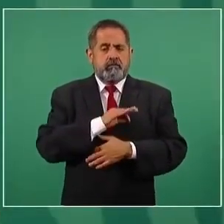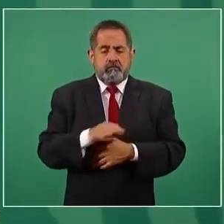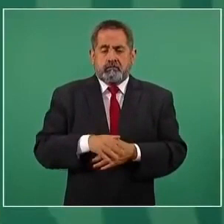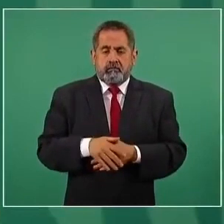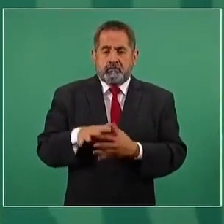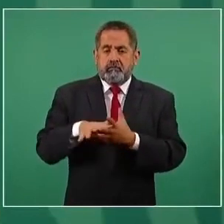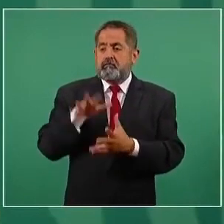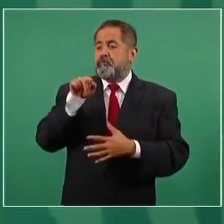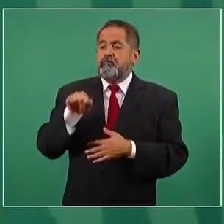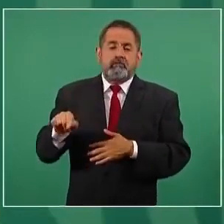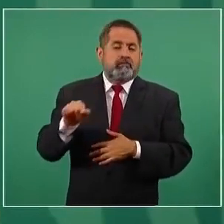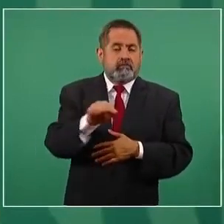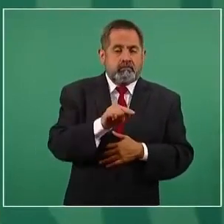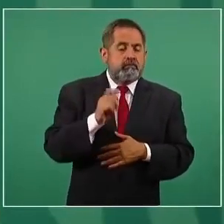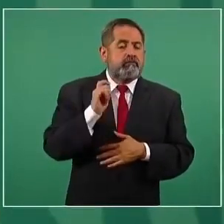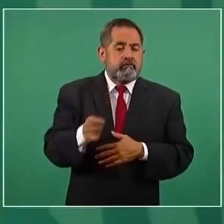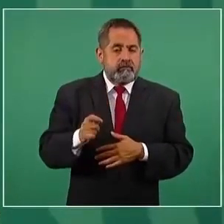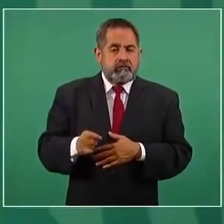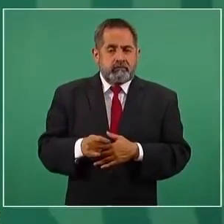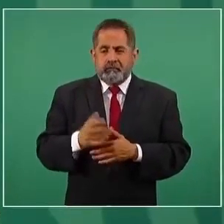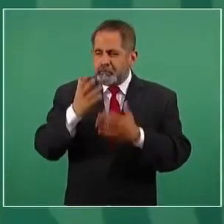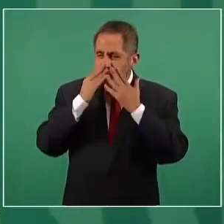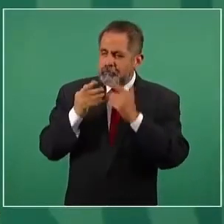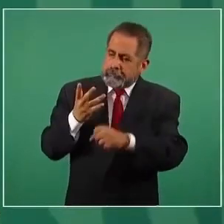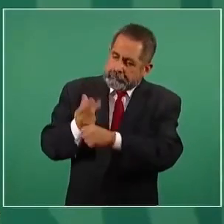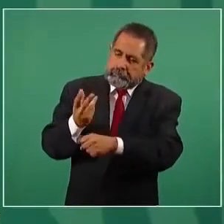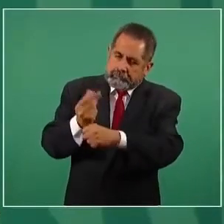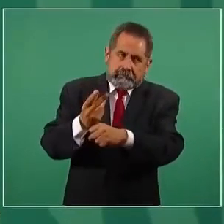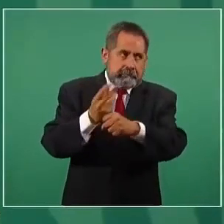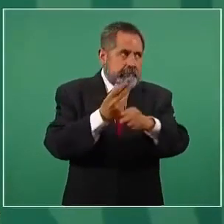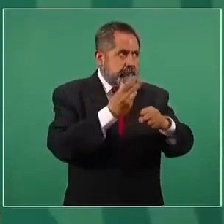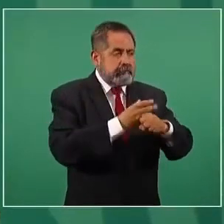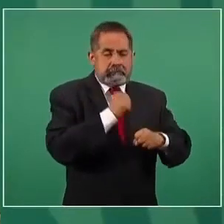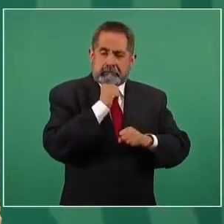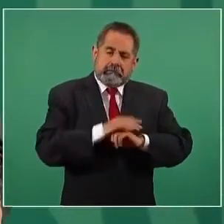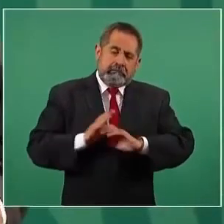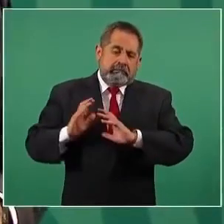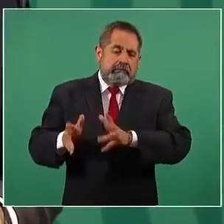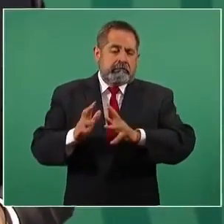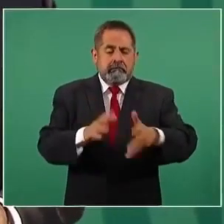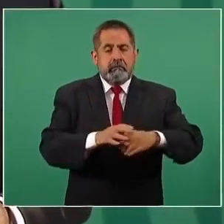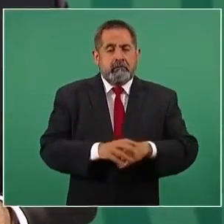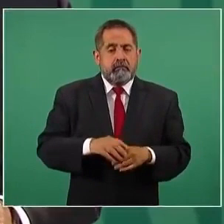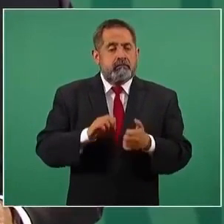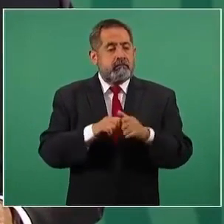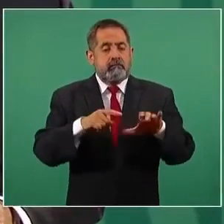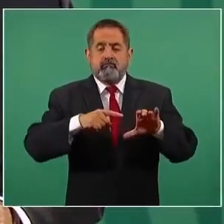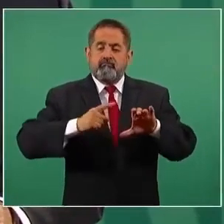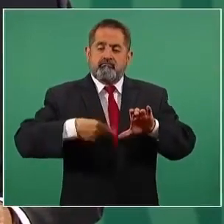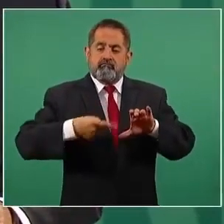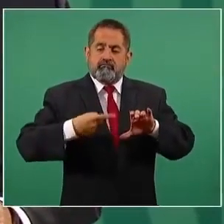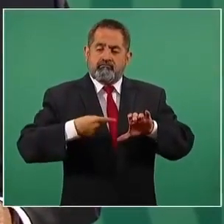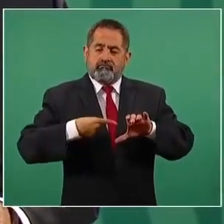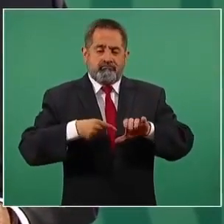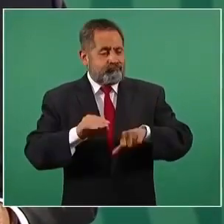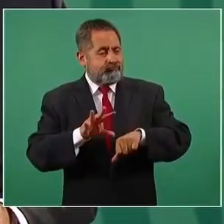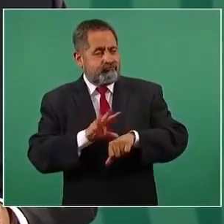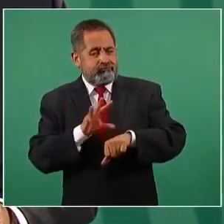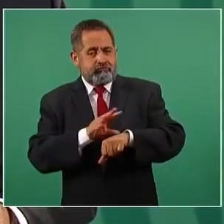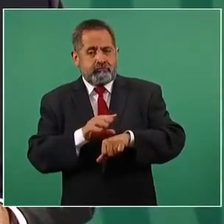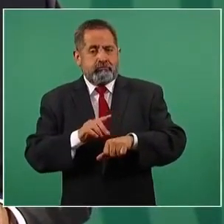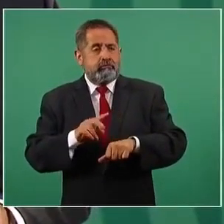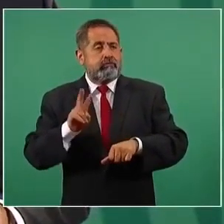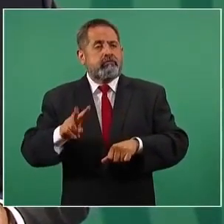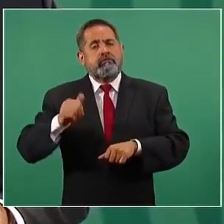están sin mantenimiento, tienen turbinas de hace 40, 50